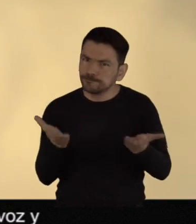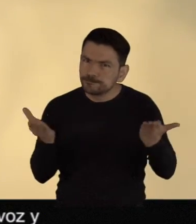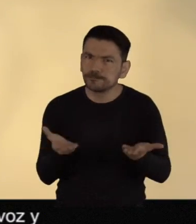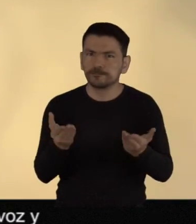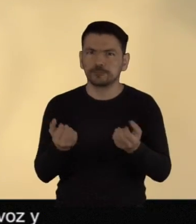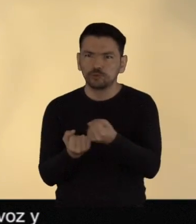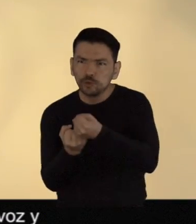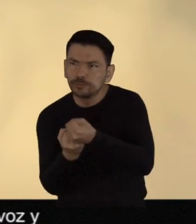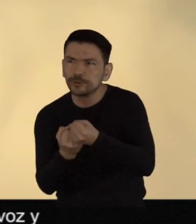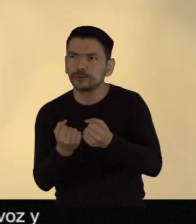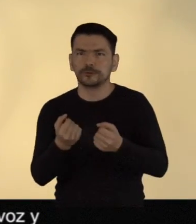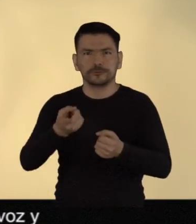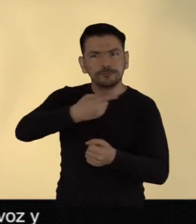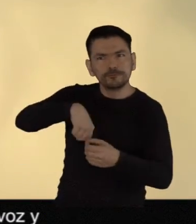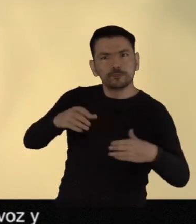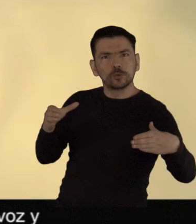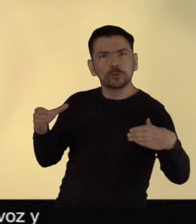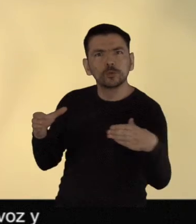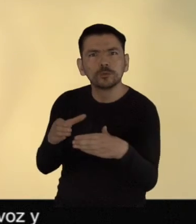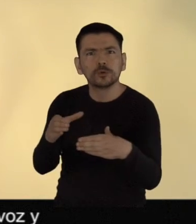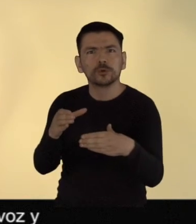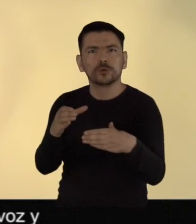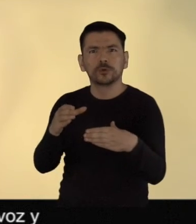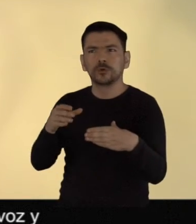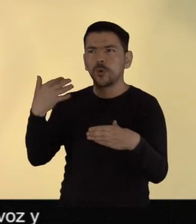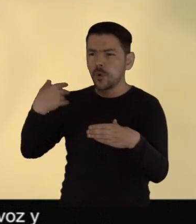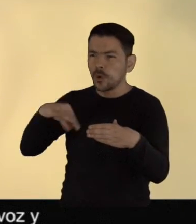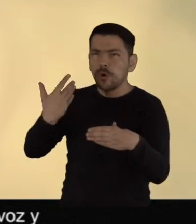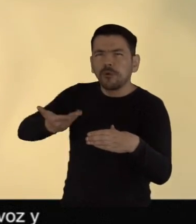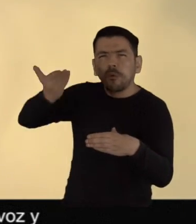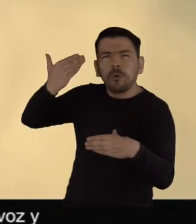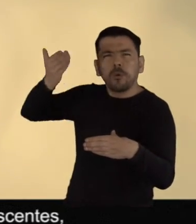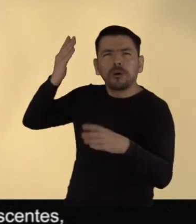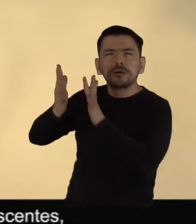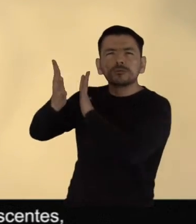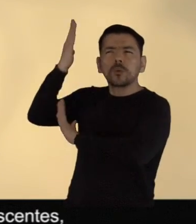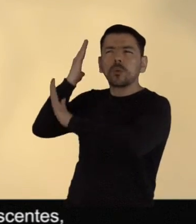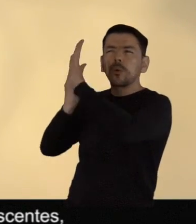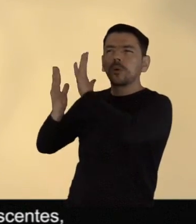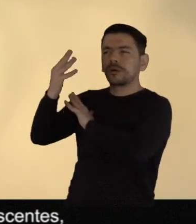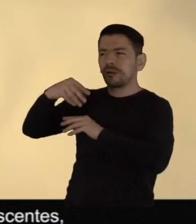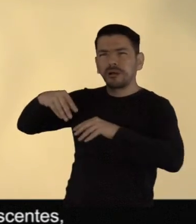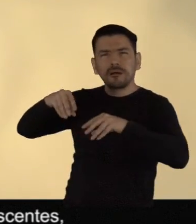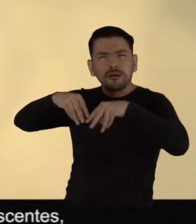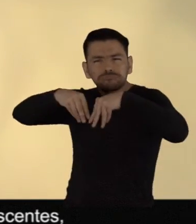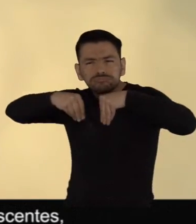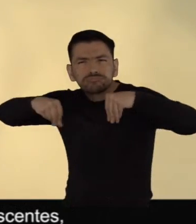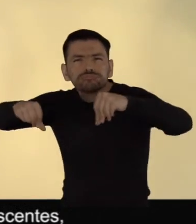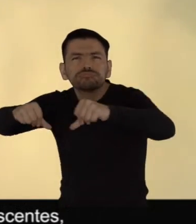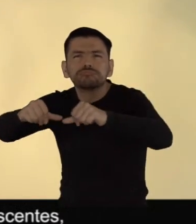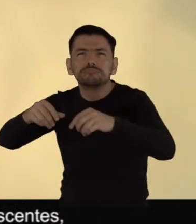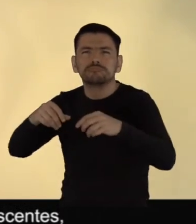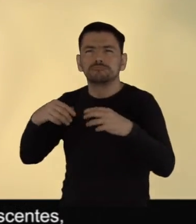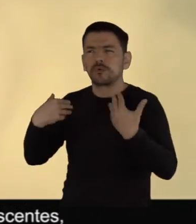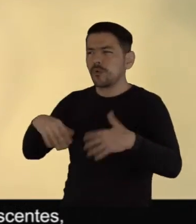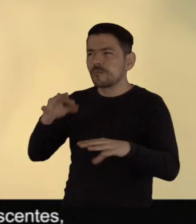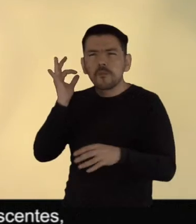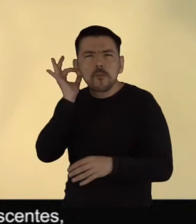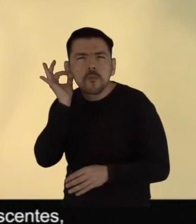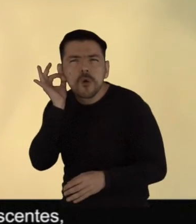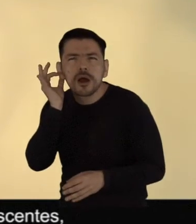Hacemos un llamado para que la voz y la mirada de los pueblos originarios y, en particular, de las mujeres